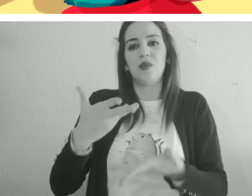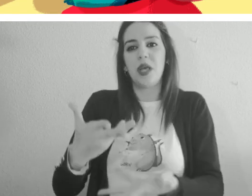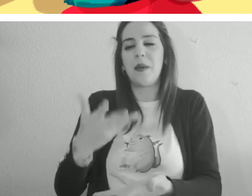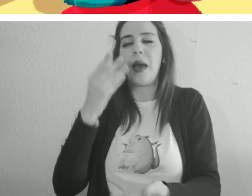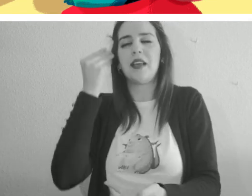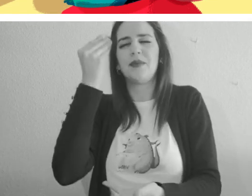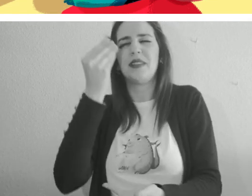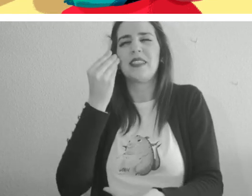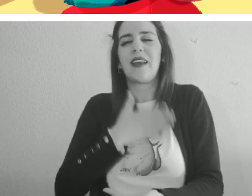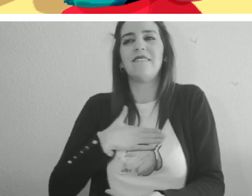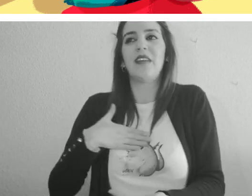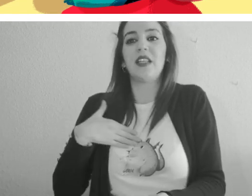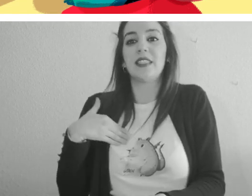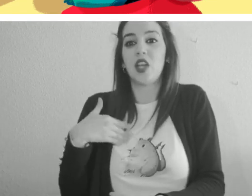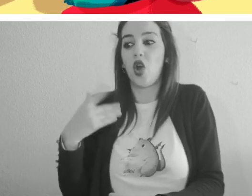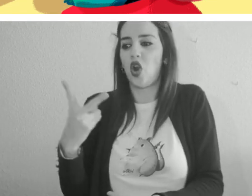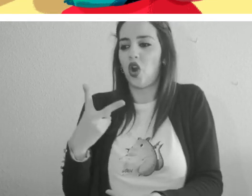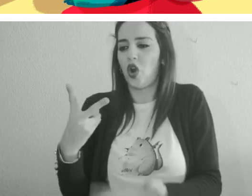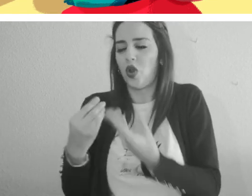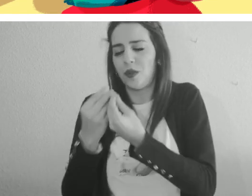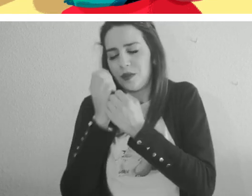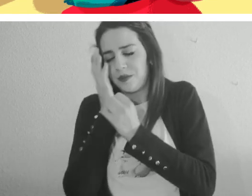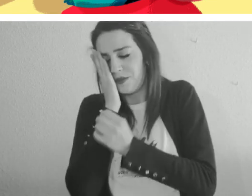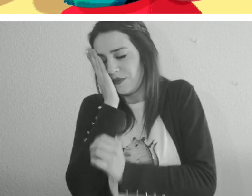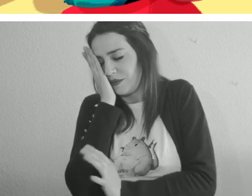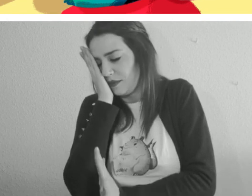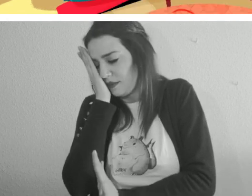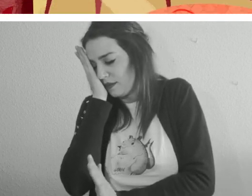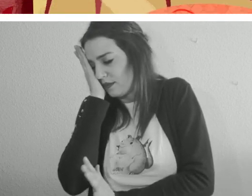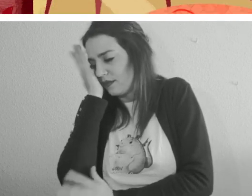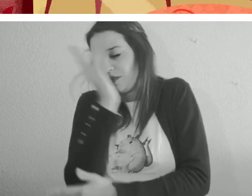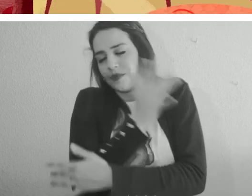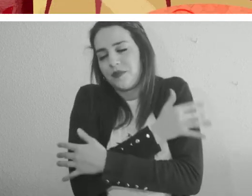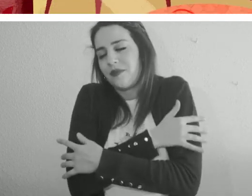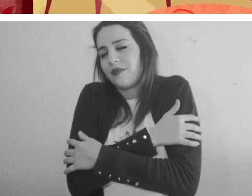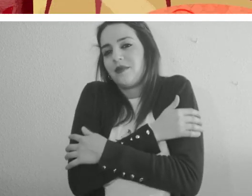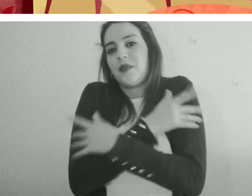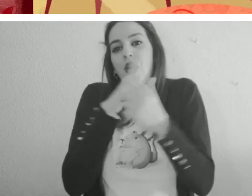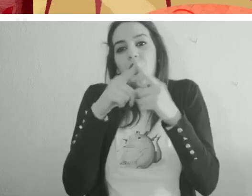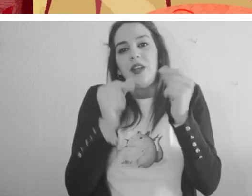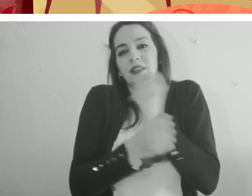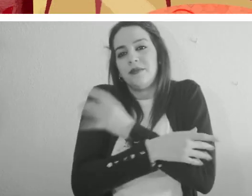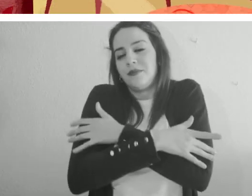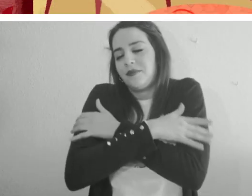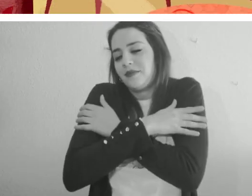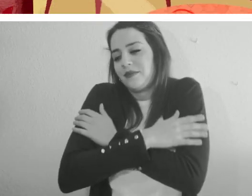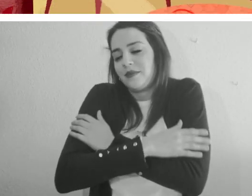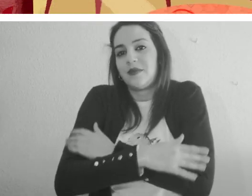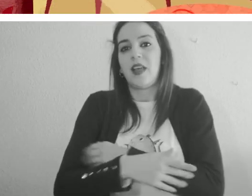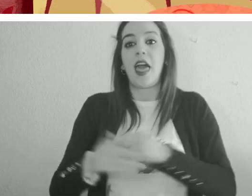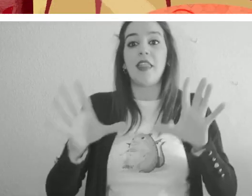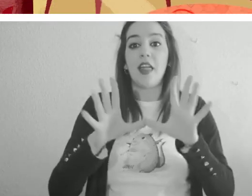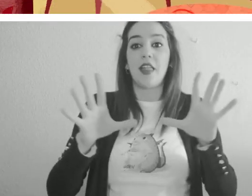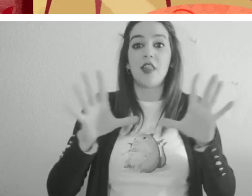Se fueron los dos a dormir. Clara lo abrazaba y se quedaron dormidos, dormidos. Diez horas después,